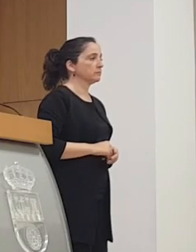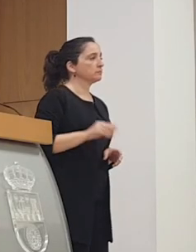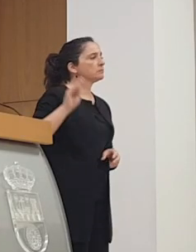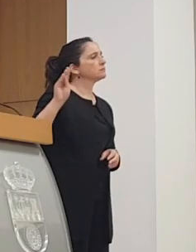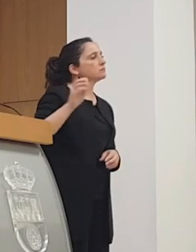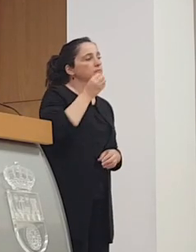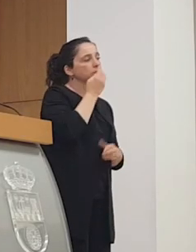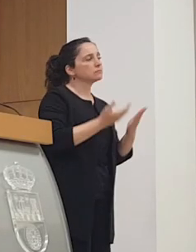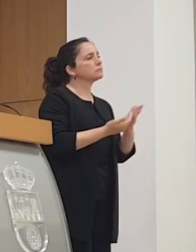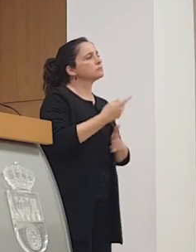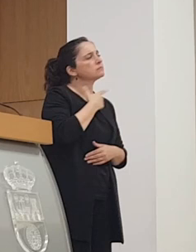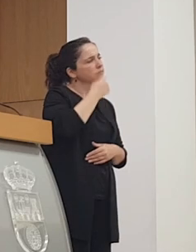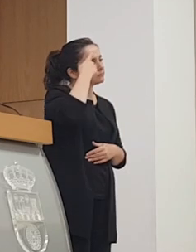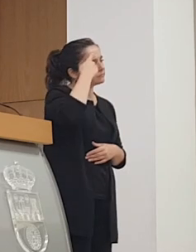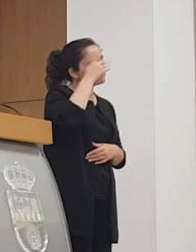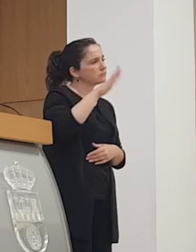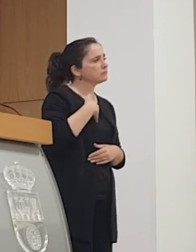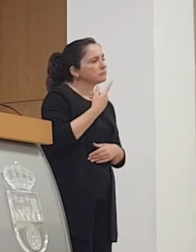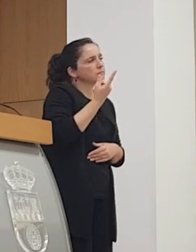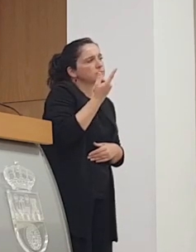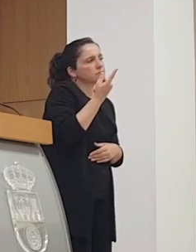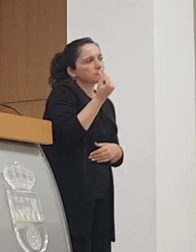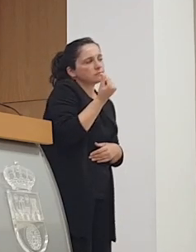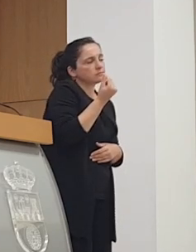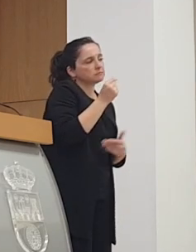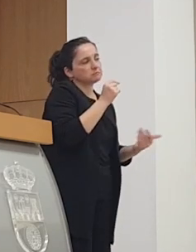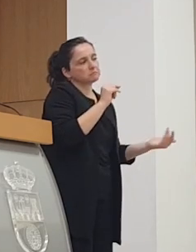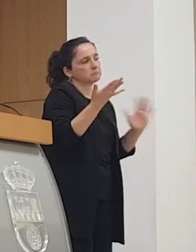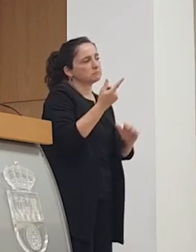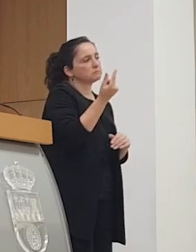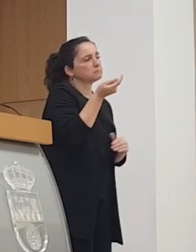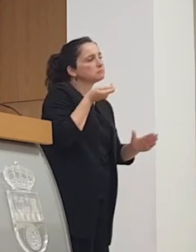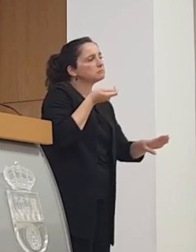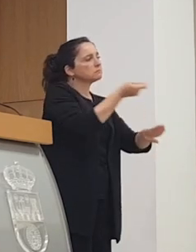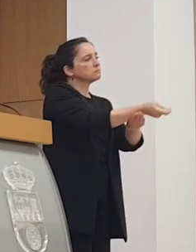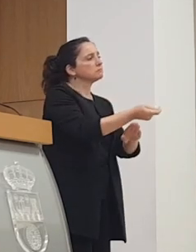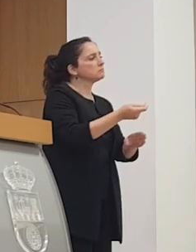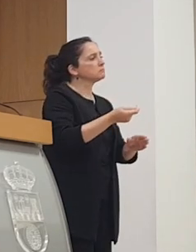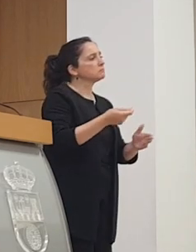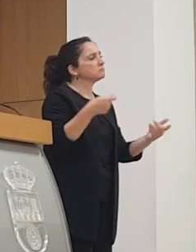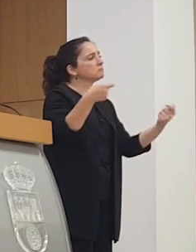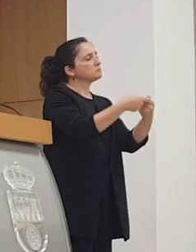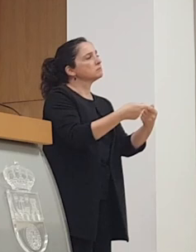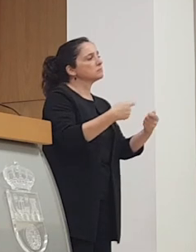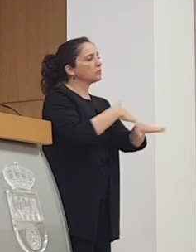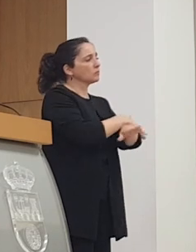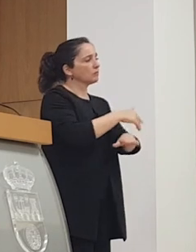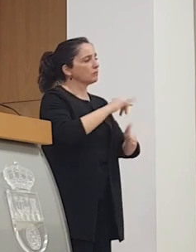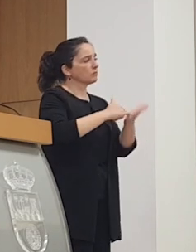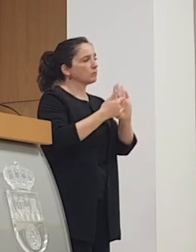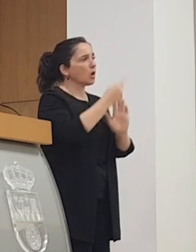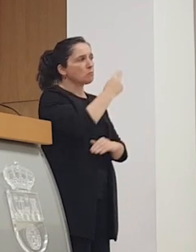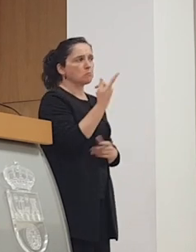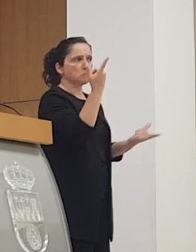buenos días a mí me gustaría saber si se puede cuantificar aproximadamente la aportación económica del gobierno de Cantabria en los proyectos ya